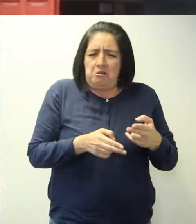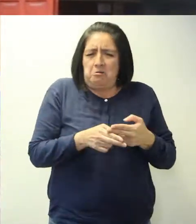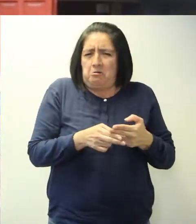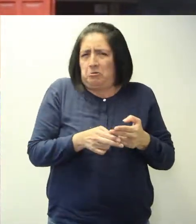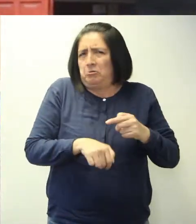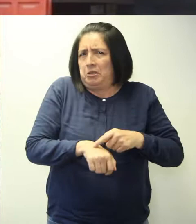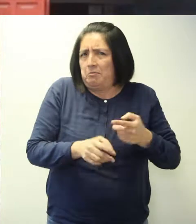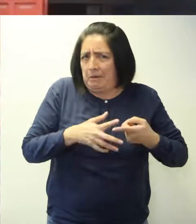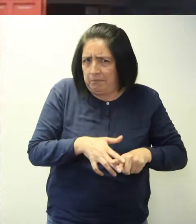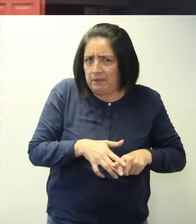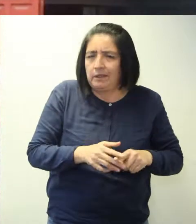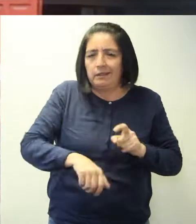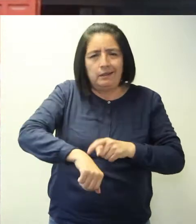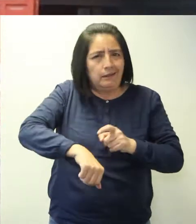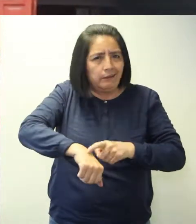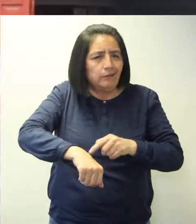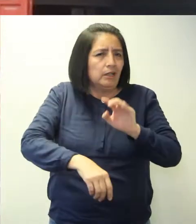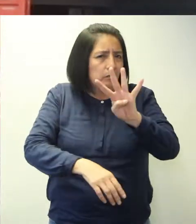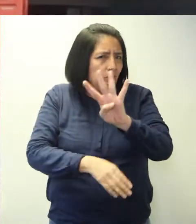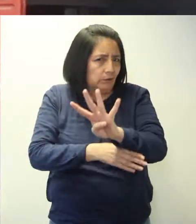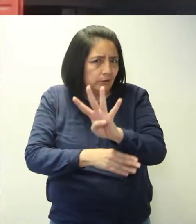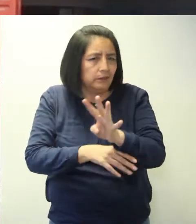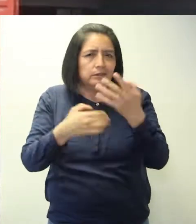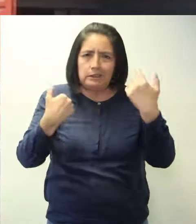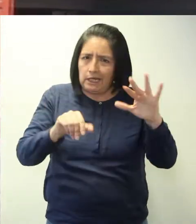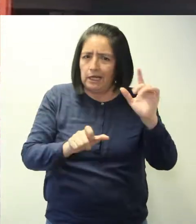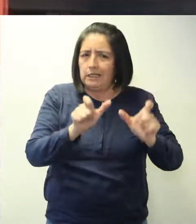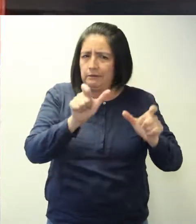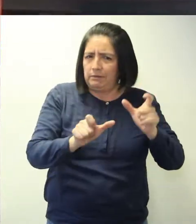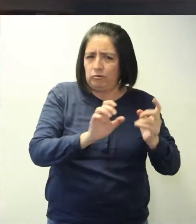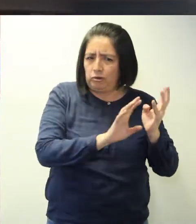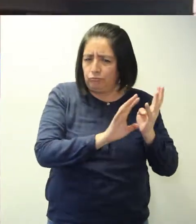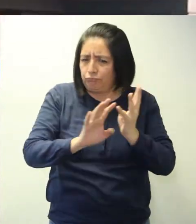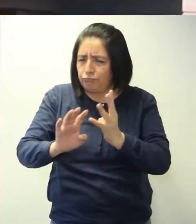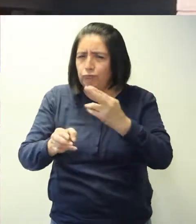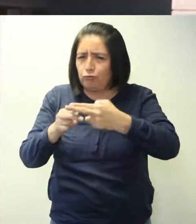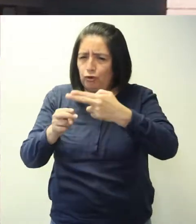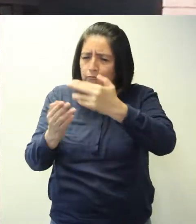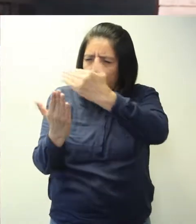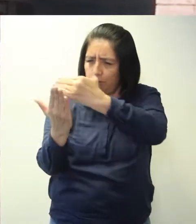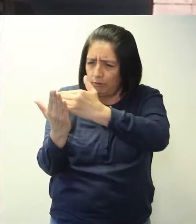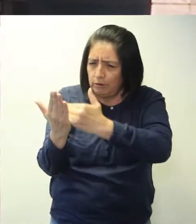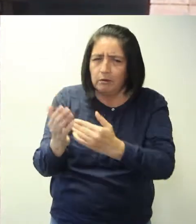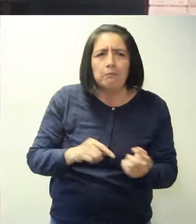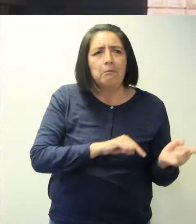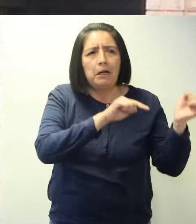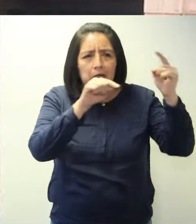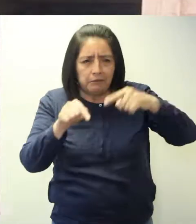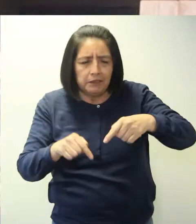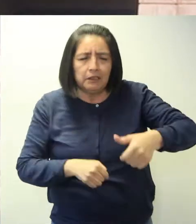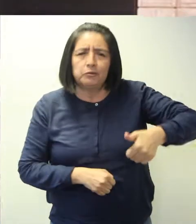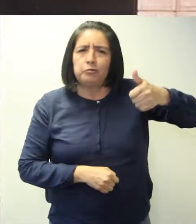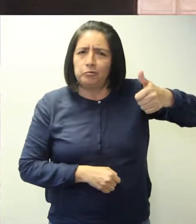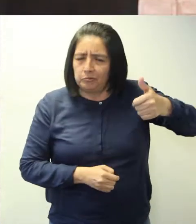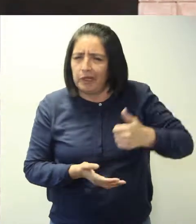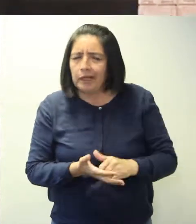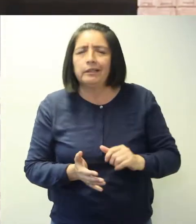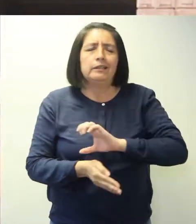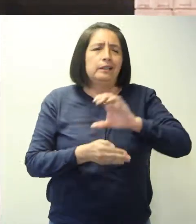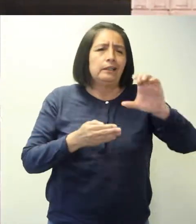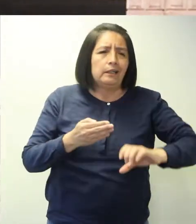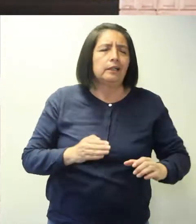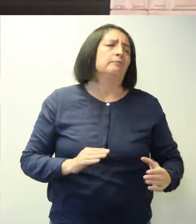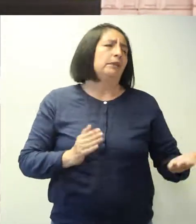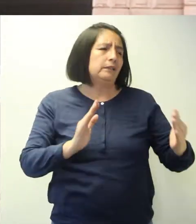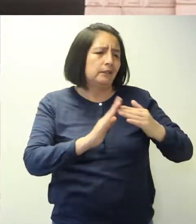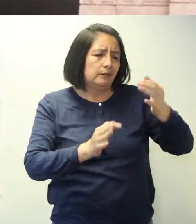breve a partir de las 4 de la tarde. Ya estamos inscribiendo a todas las personas, van a participar las autoridades de Cajamarca del Poder Judicial...